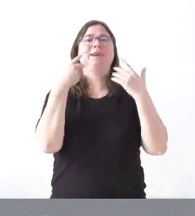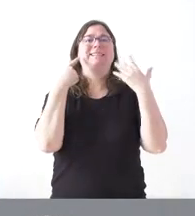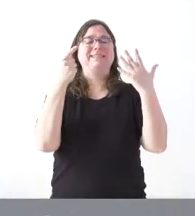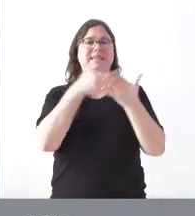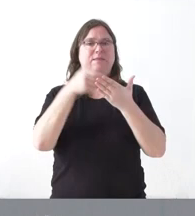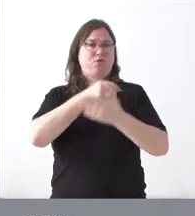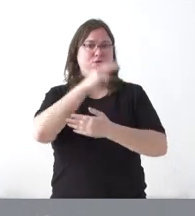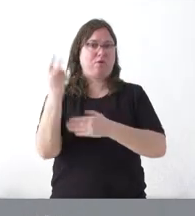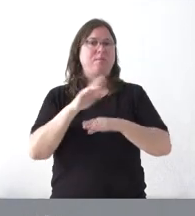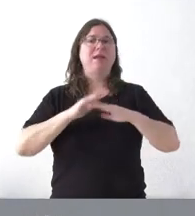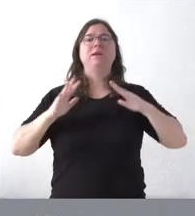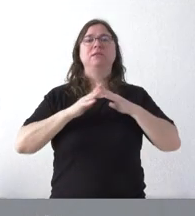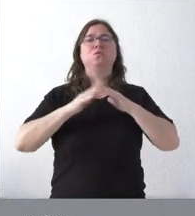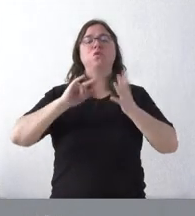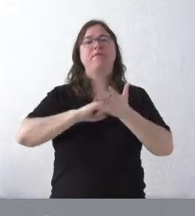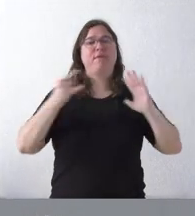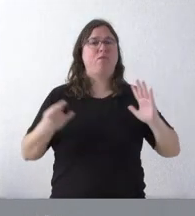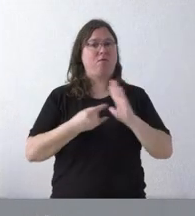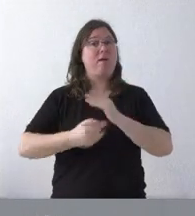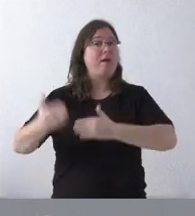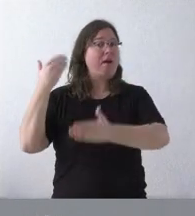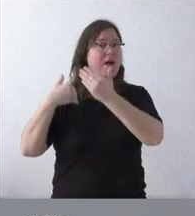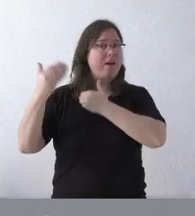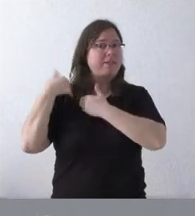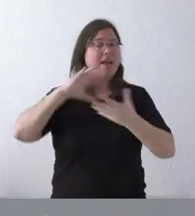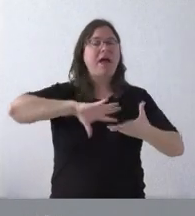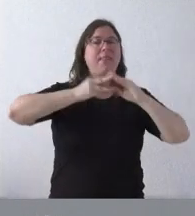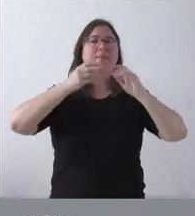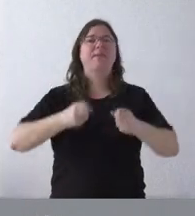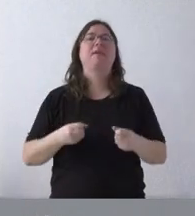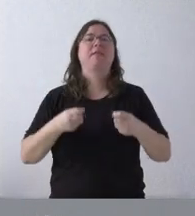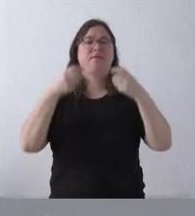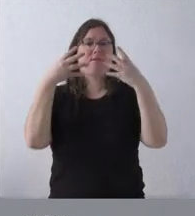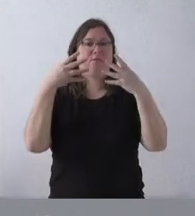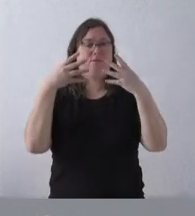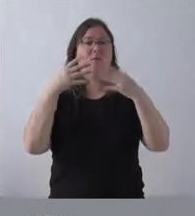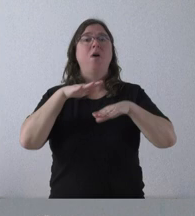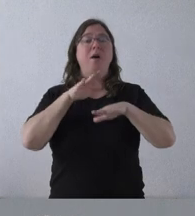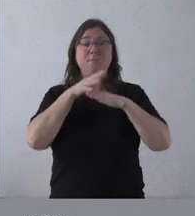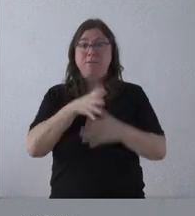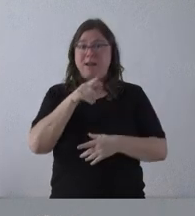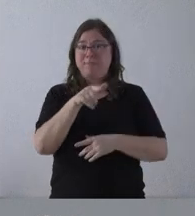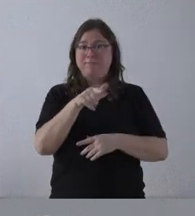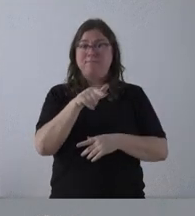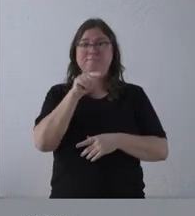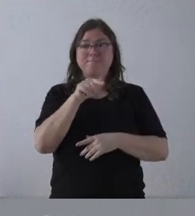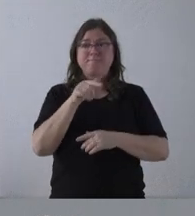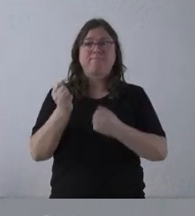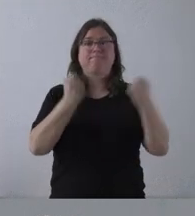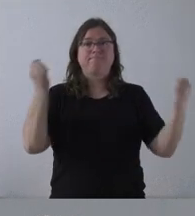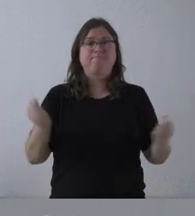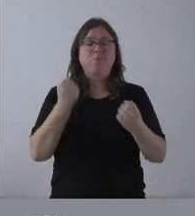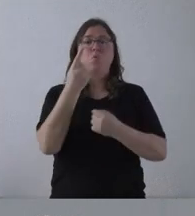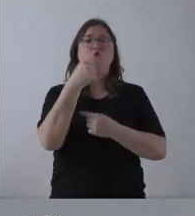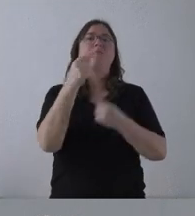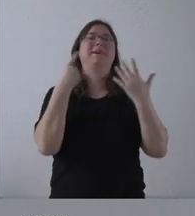las infraestructuras tecnológicas. Lo anterior era la adaptación del edificio para esta instalación. Esta actuación de 1,6 millones es